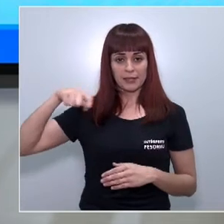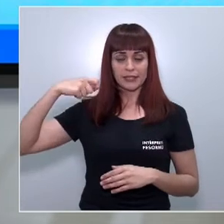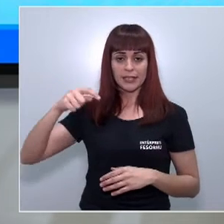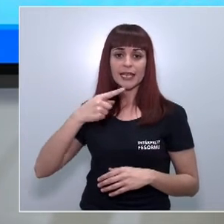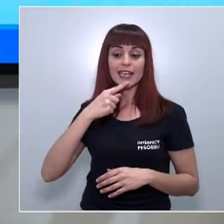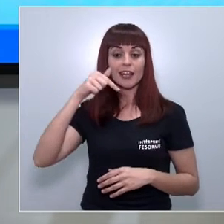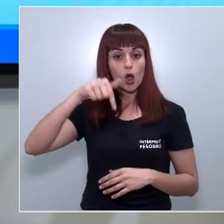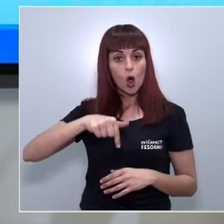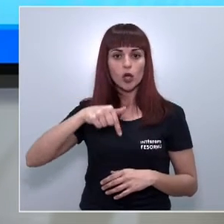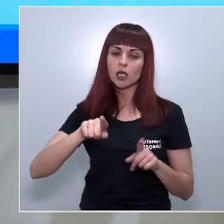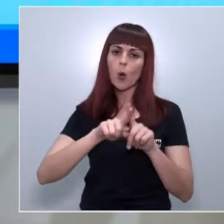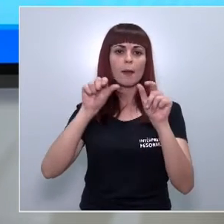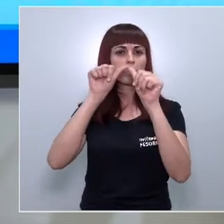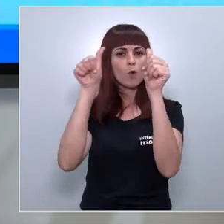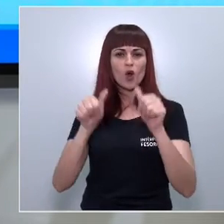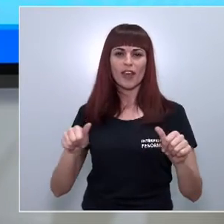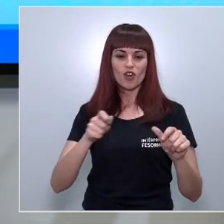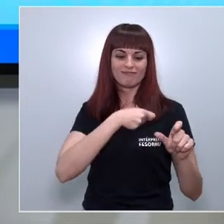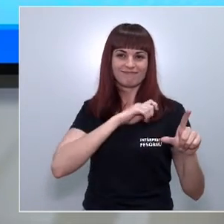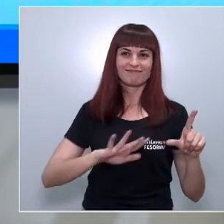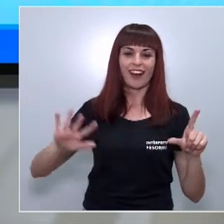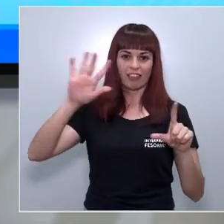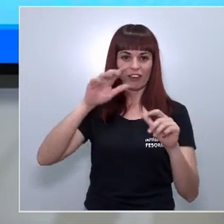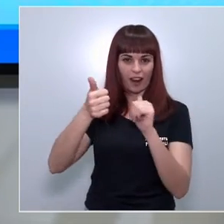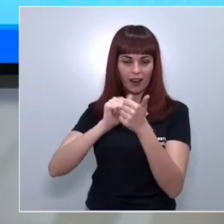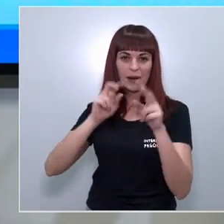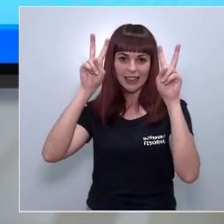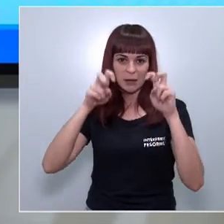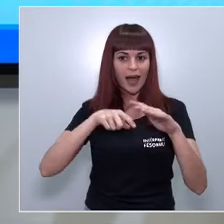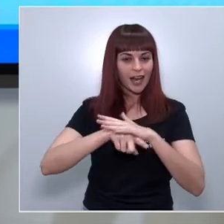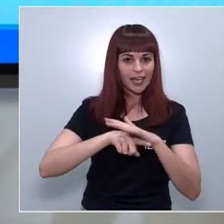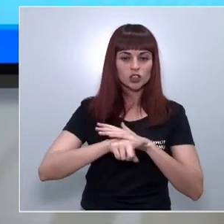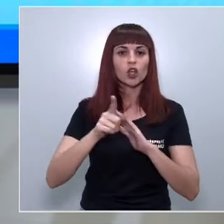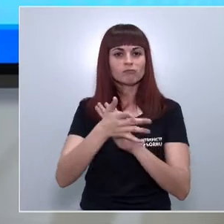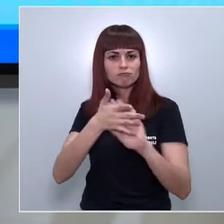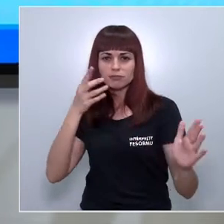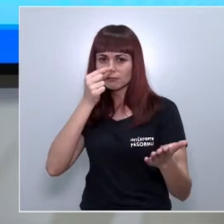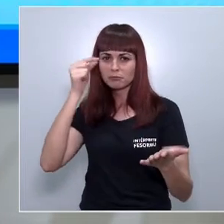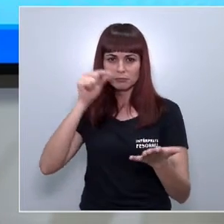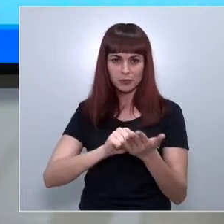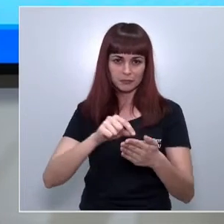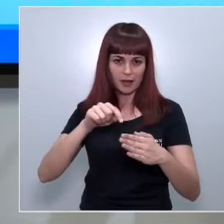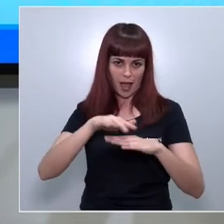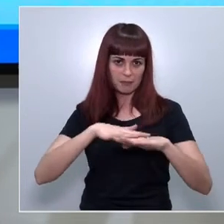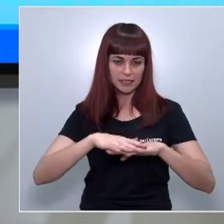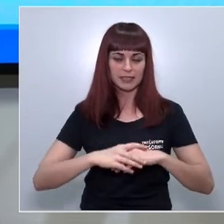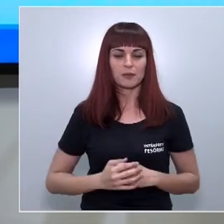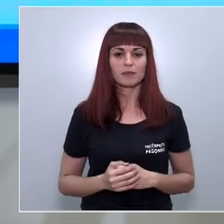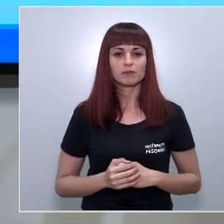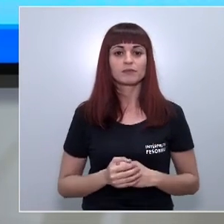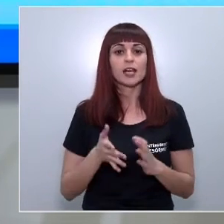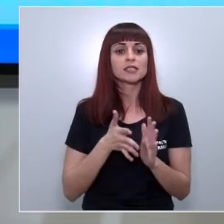es hoy un modelo a nivel nacional en cuanto a reducción de trámites y agilización administrativa o lo que es lo mismo.